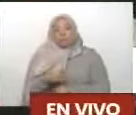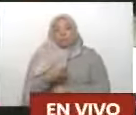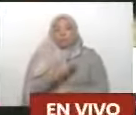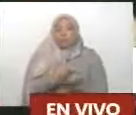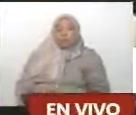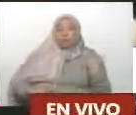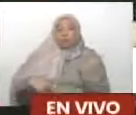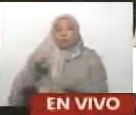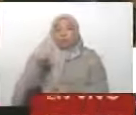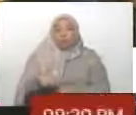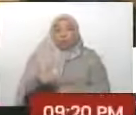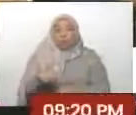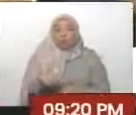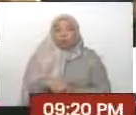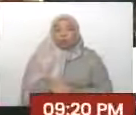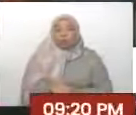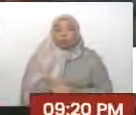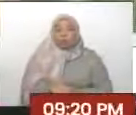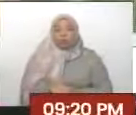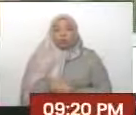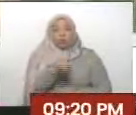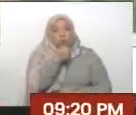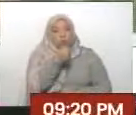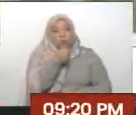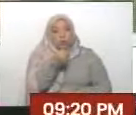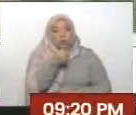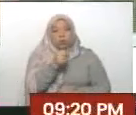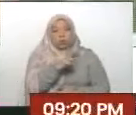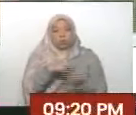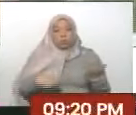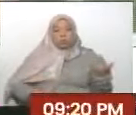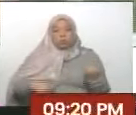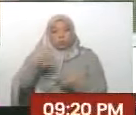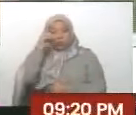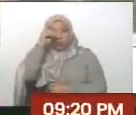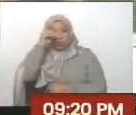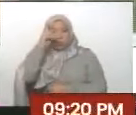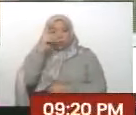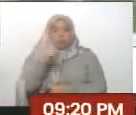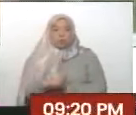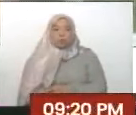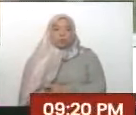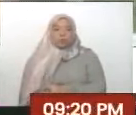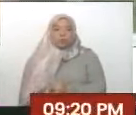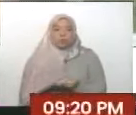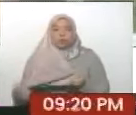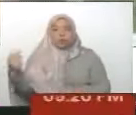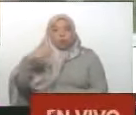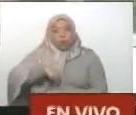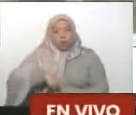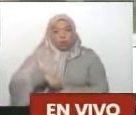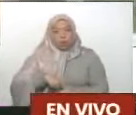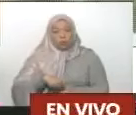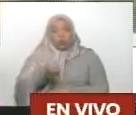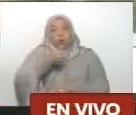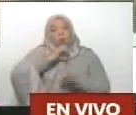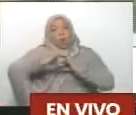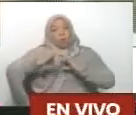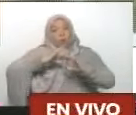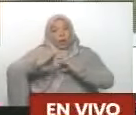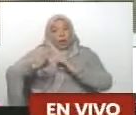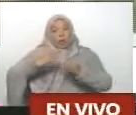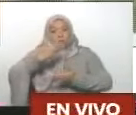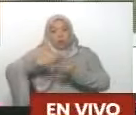Hoy, un micrófono para la vicepresidenta. Hoy la vicepresidenta emitió un comunicado